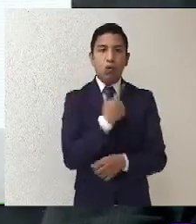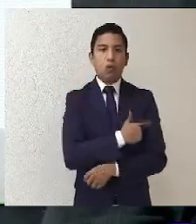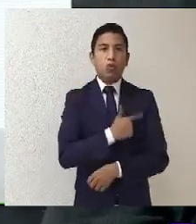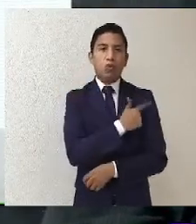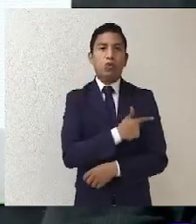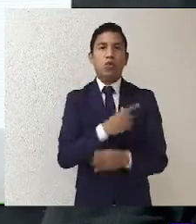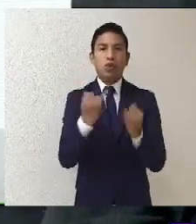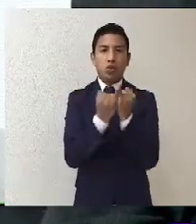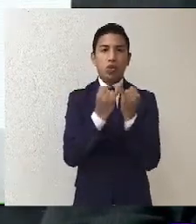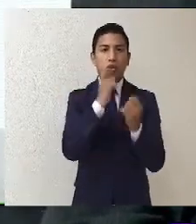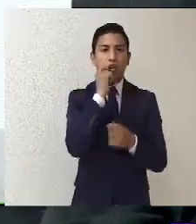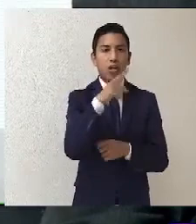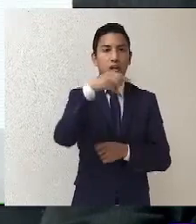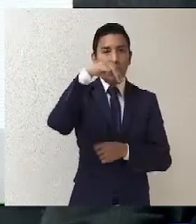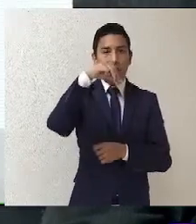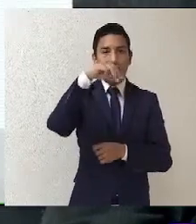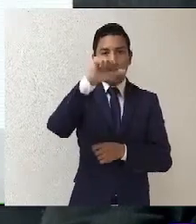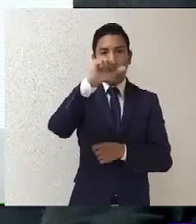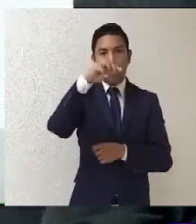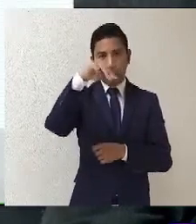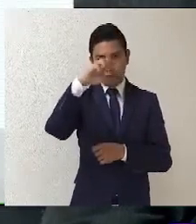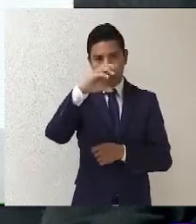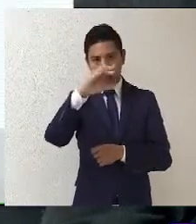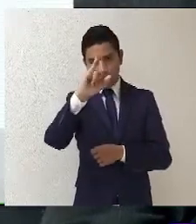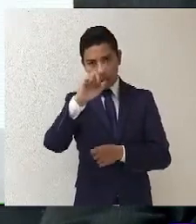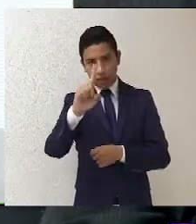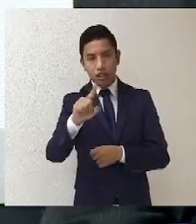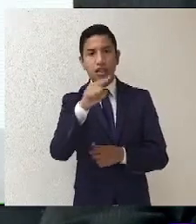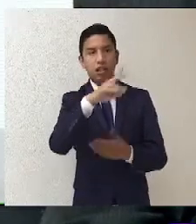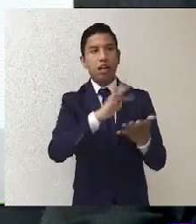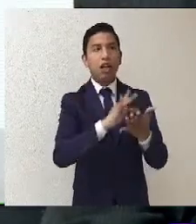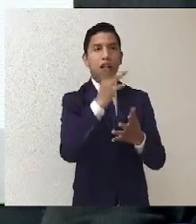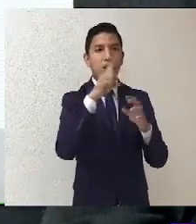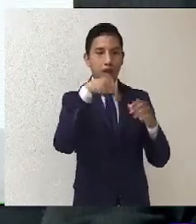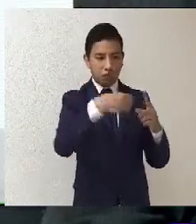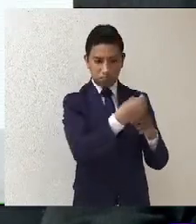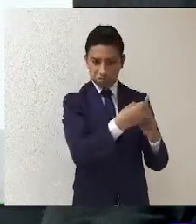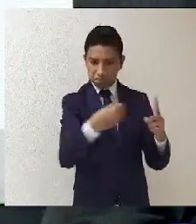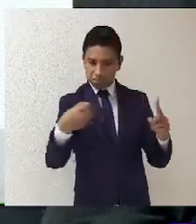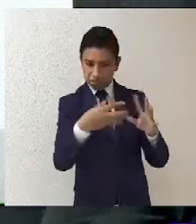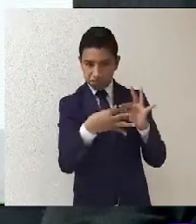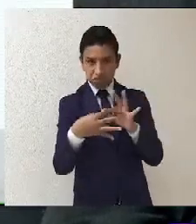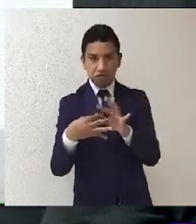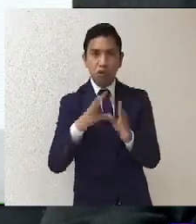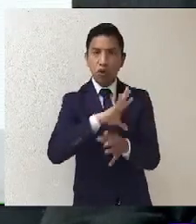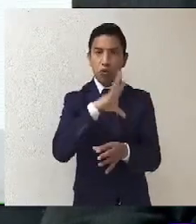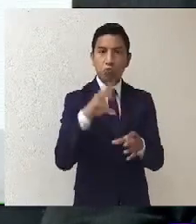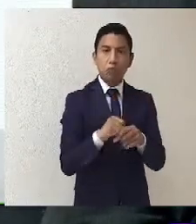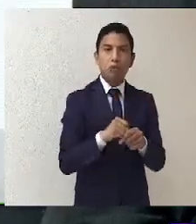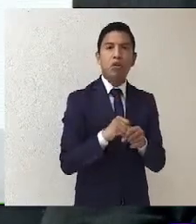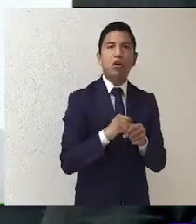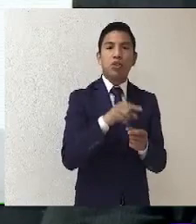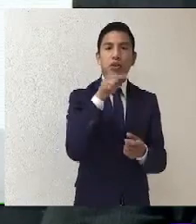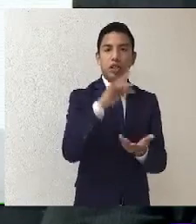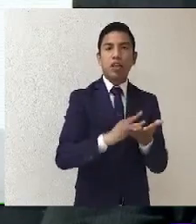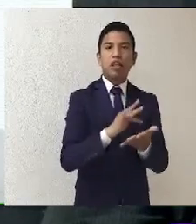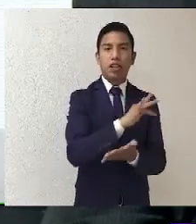créditos con la MESIF en esta organización. Muchas gracias a la doctora Mariana Alzate.